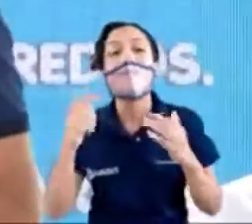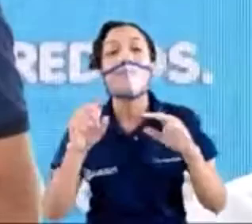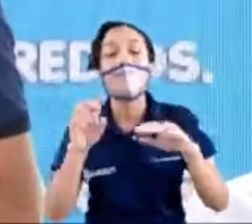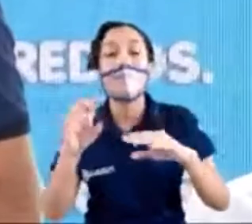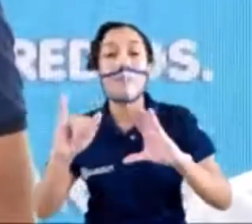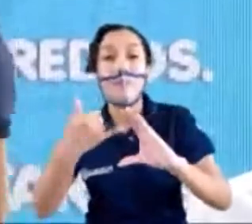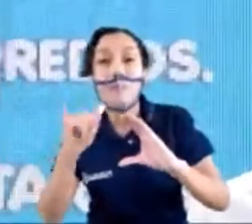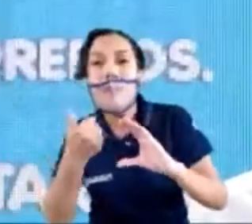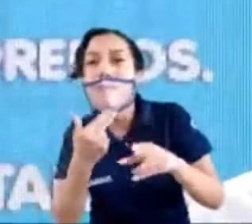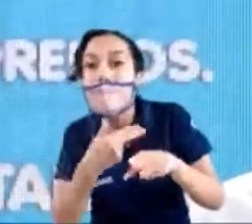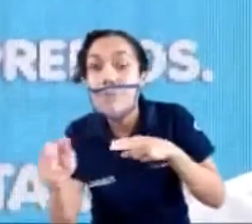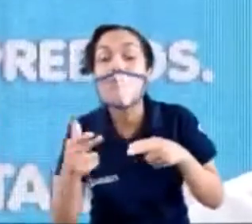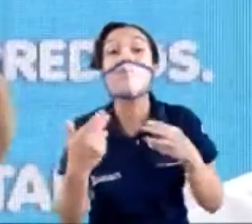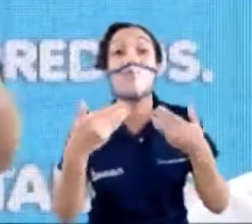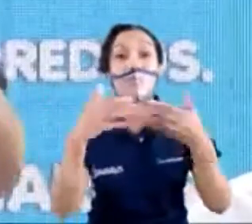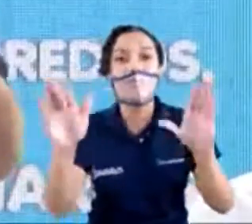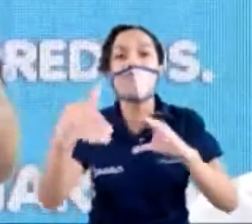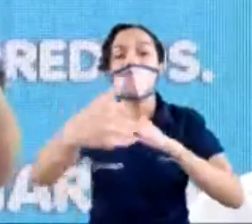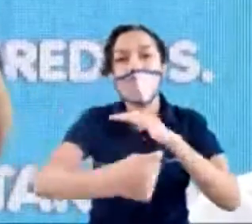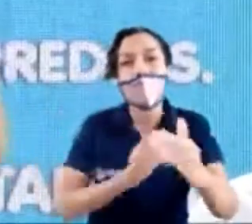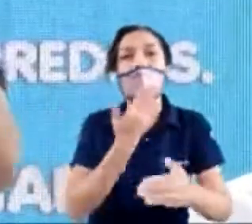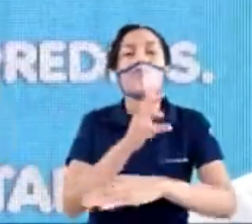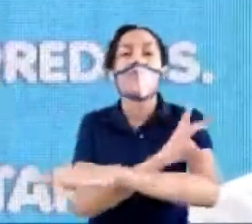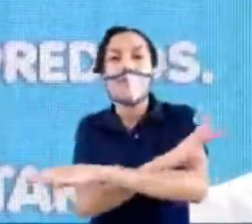que lanzaremos pronto para que sepan cuándo vamos a titular su barrio.